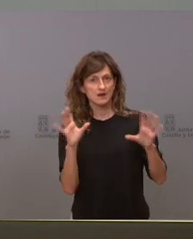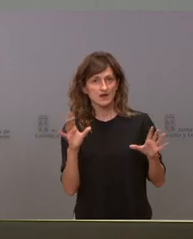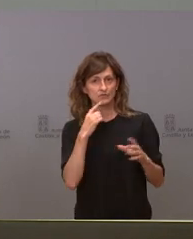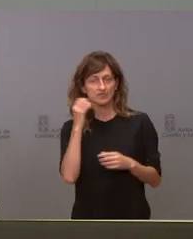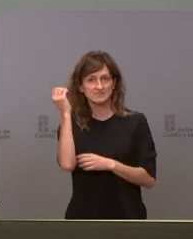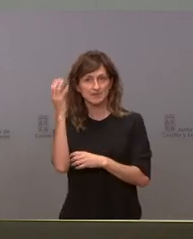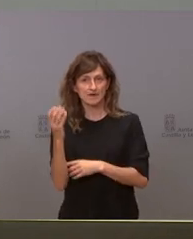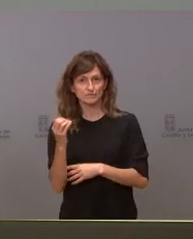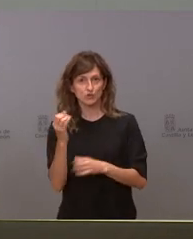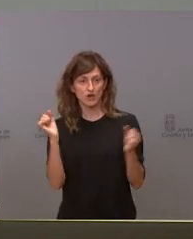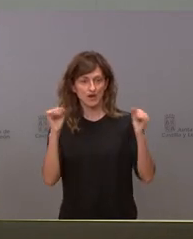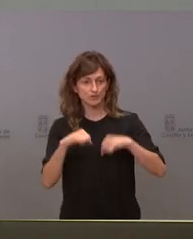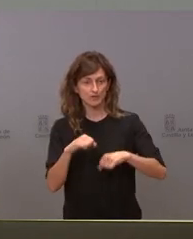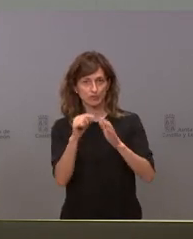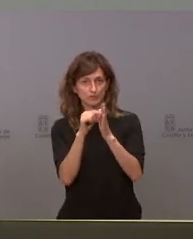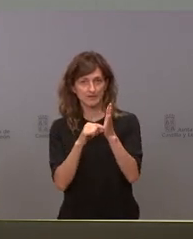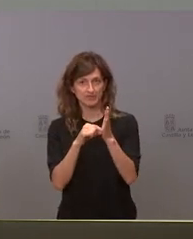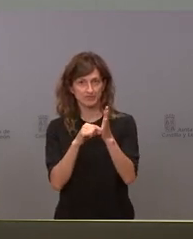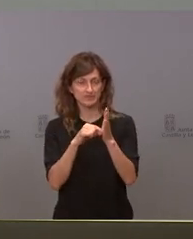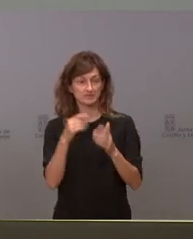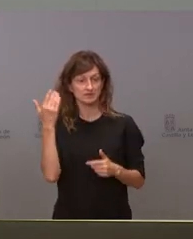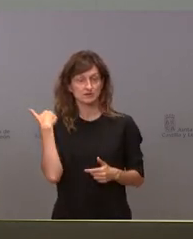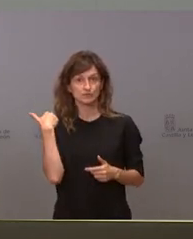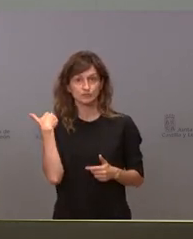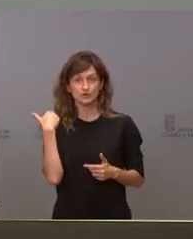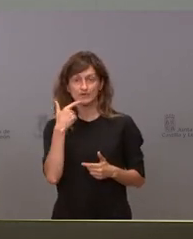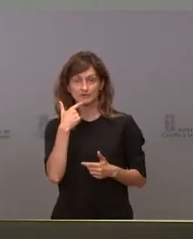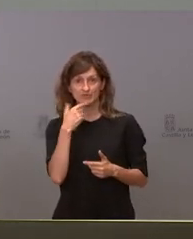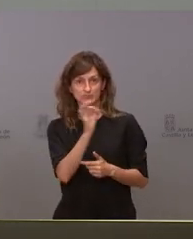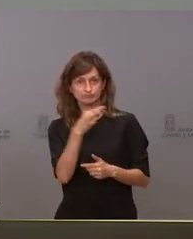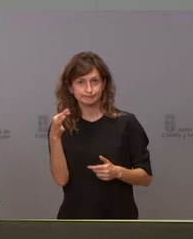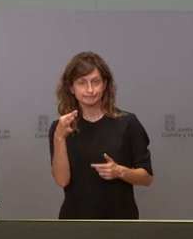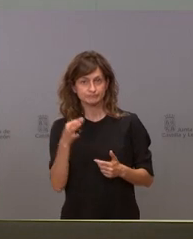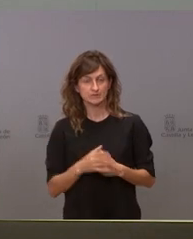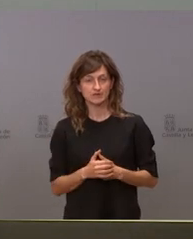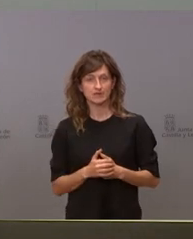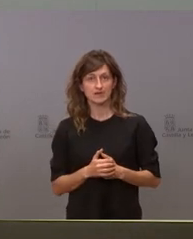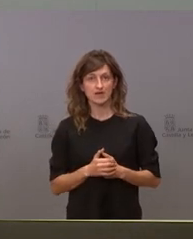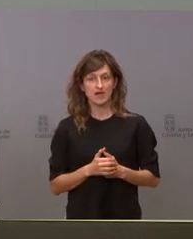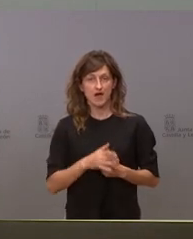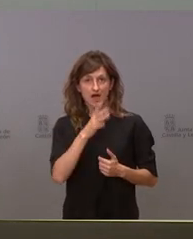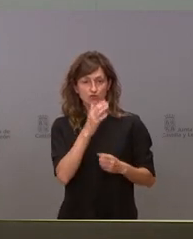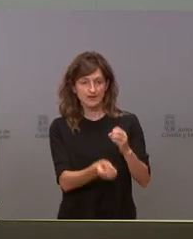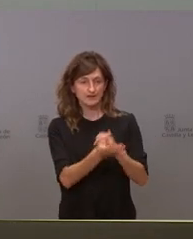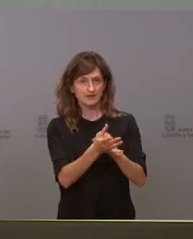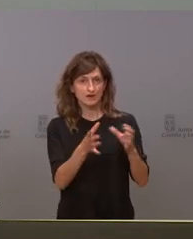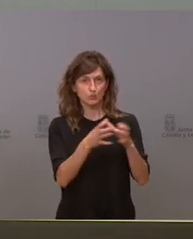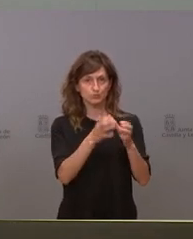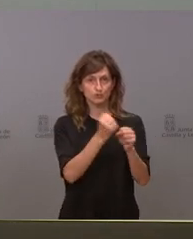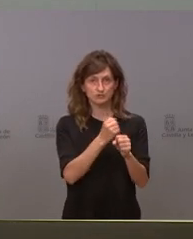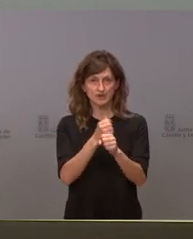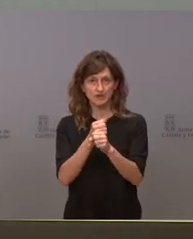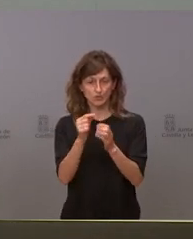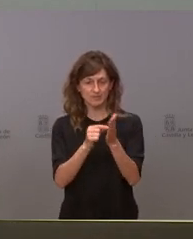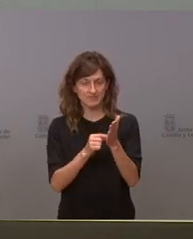semáforo con un conjunto de medidas que en su día parecían eficaces ahora crean otro grupo de trabajo para estudiar otras